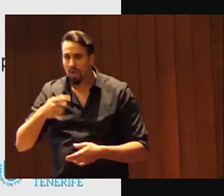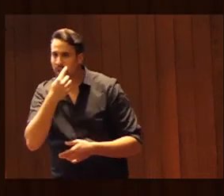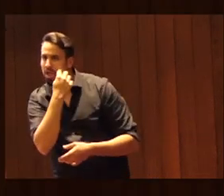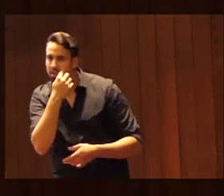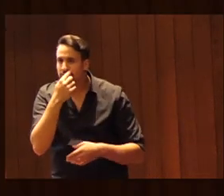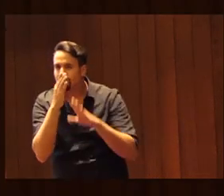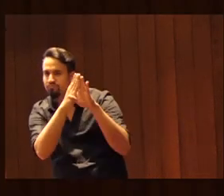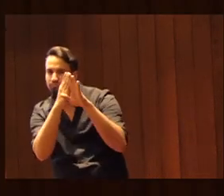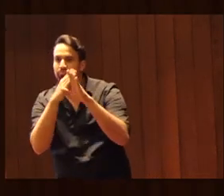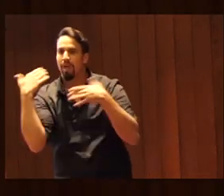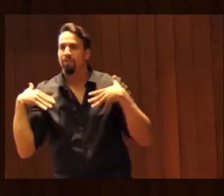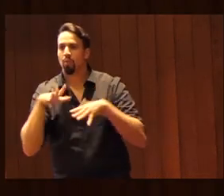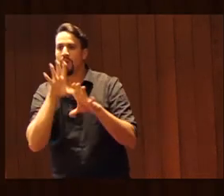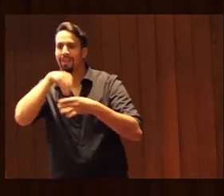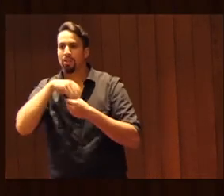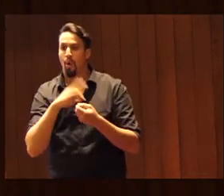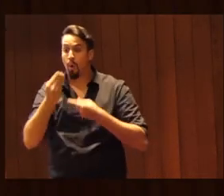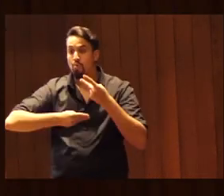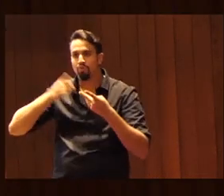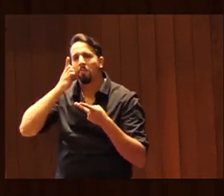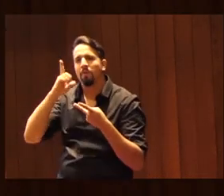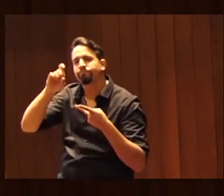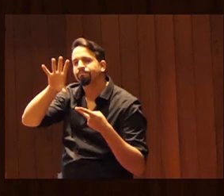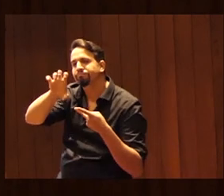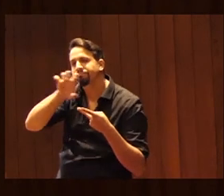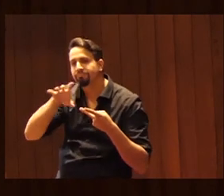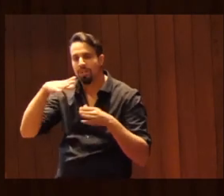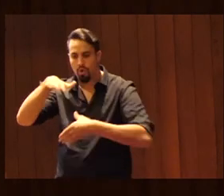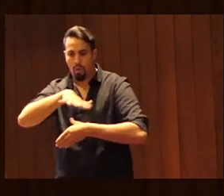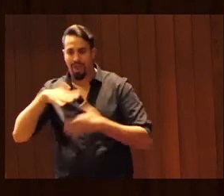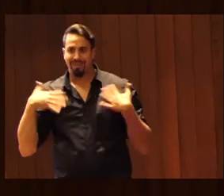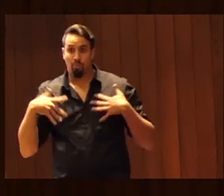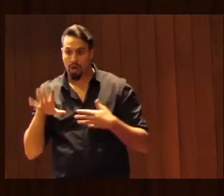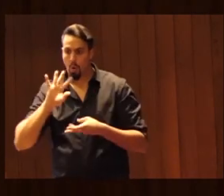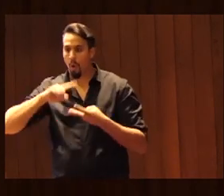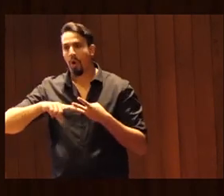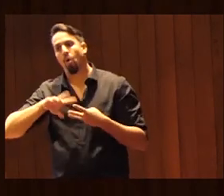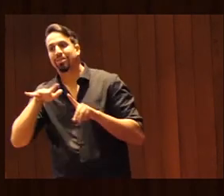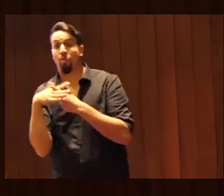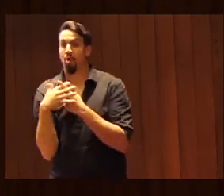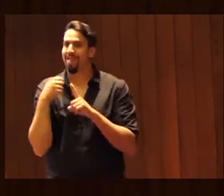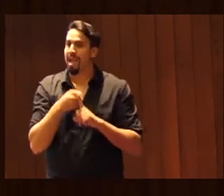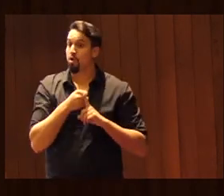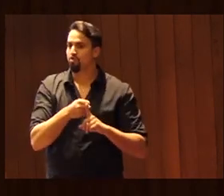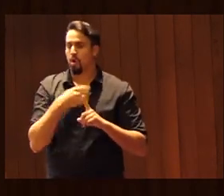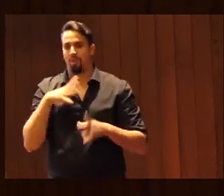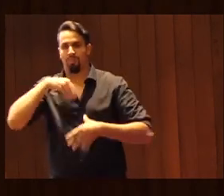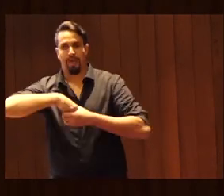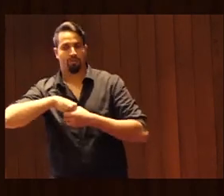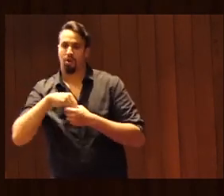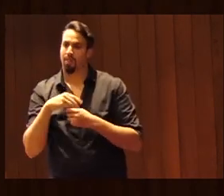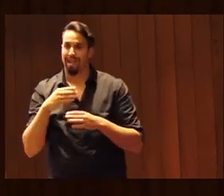vestuarios alguien que ha puesto el uso del móvil en los vestuarios etcétera etcétera o incluso situaciones de acoso en los gimnasios ¿vale?